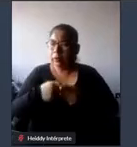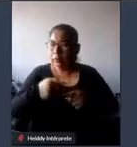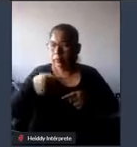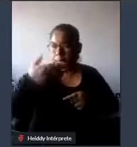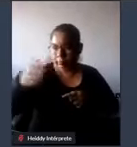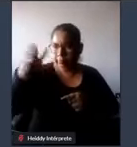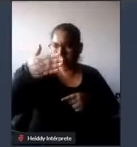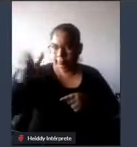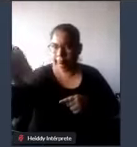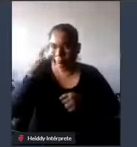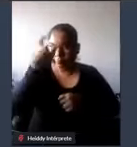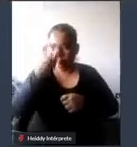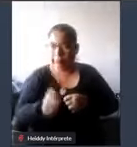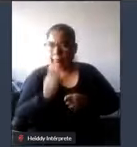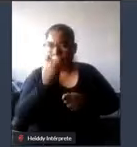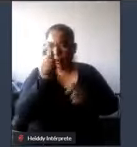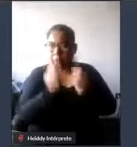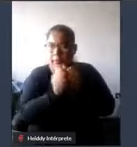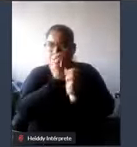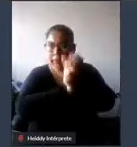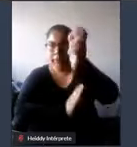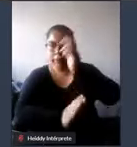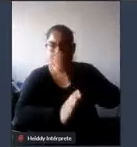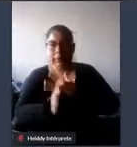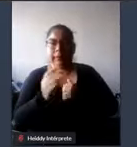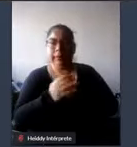a las personas con discapacidad.